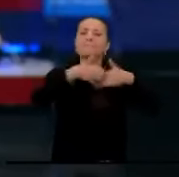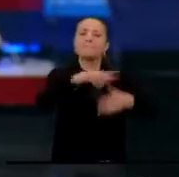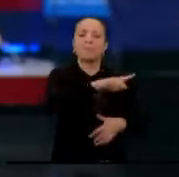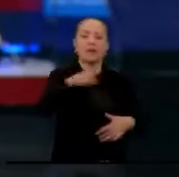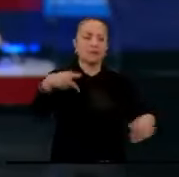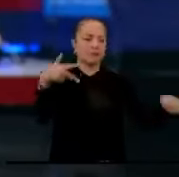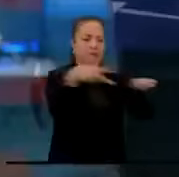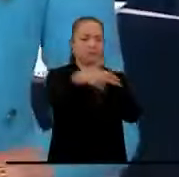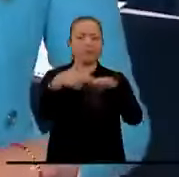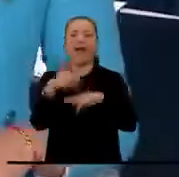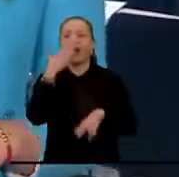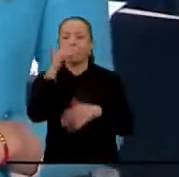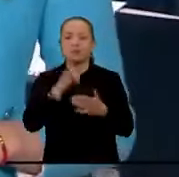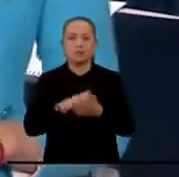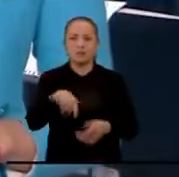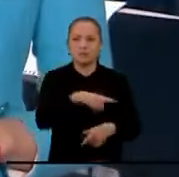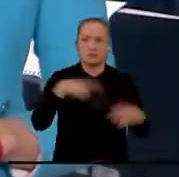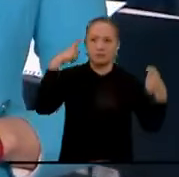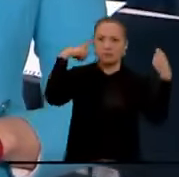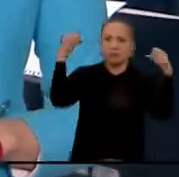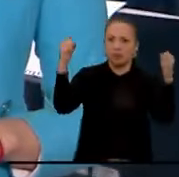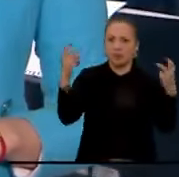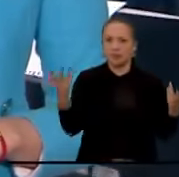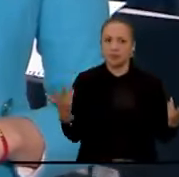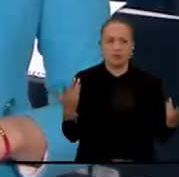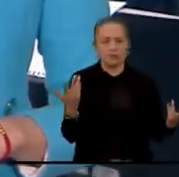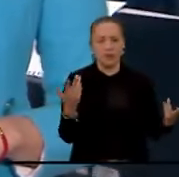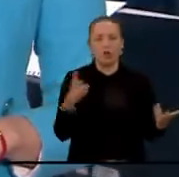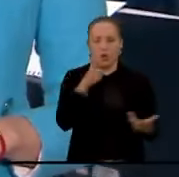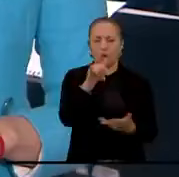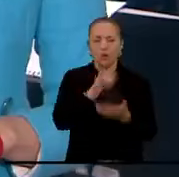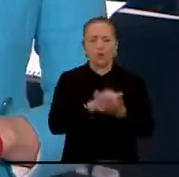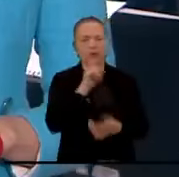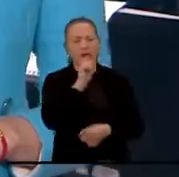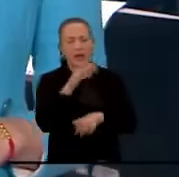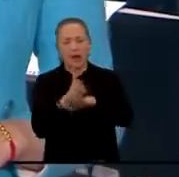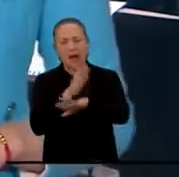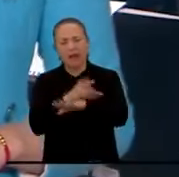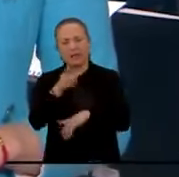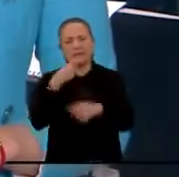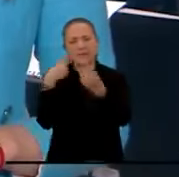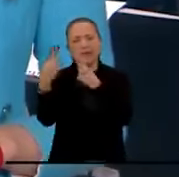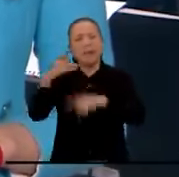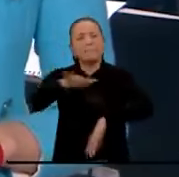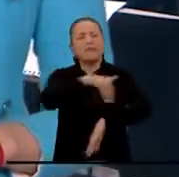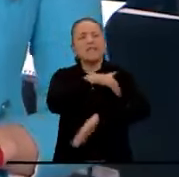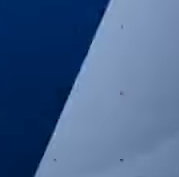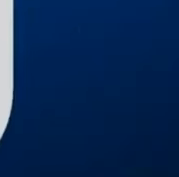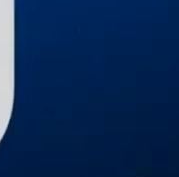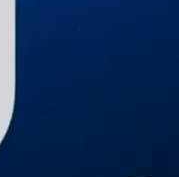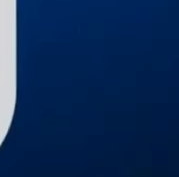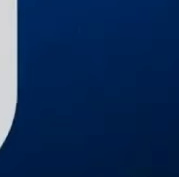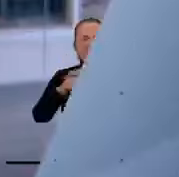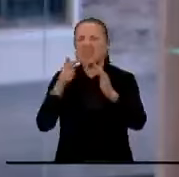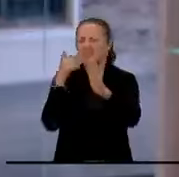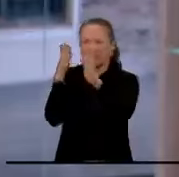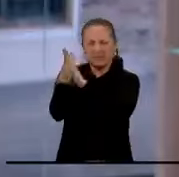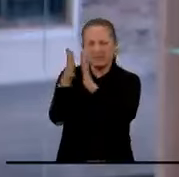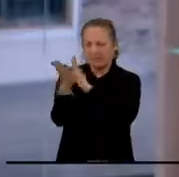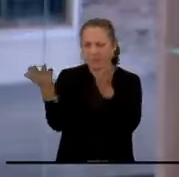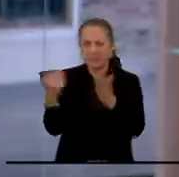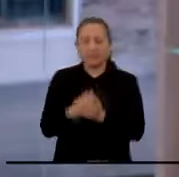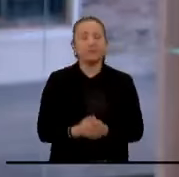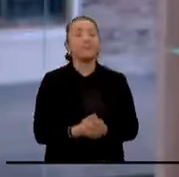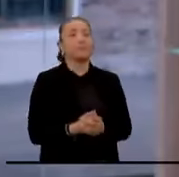alerta en el sector. Daliana Garzón, usted habló con el ministro de Minas sobre esta situación. Cuéntenos qué le dijo. Alejandra, justamente